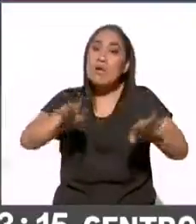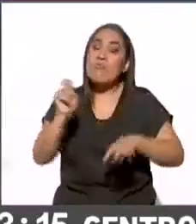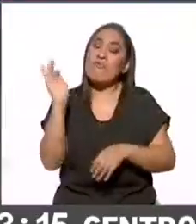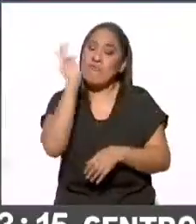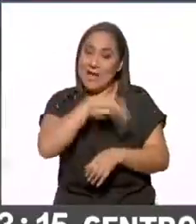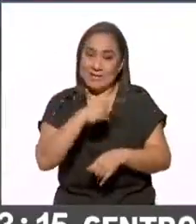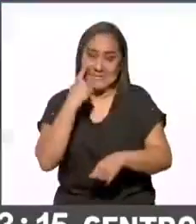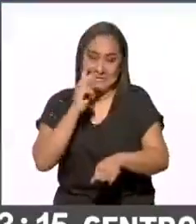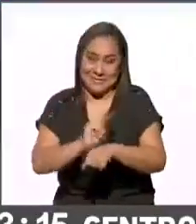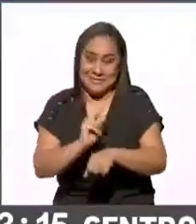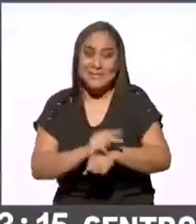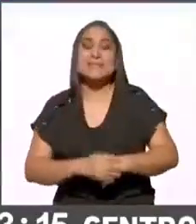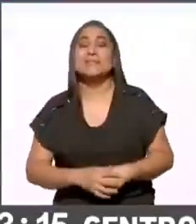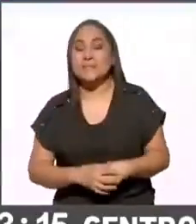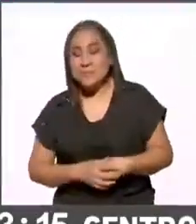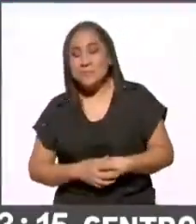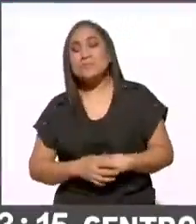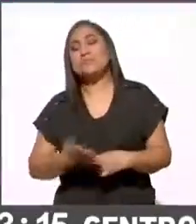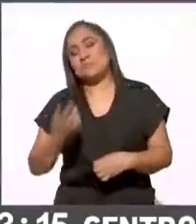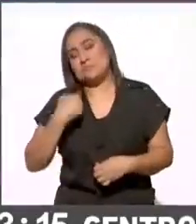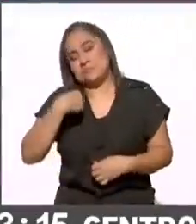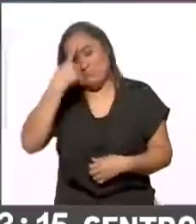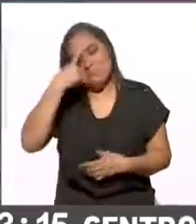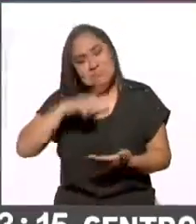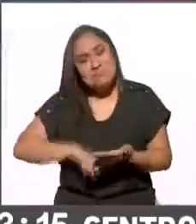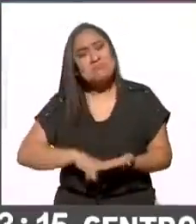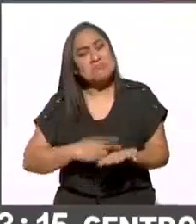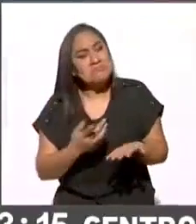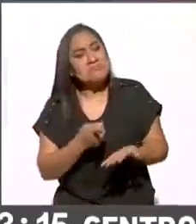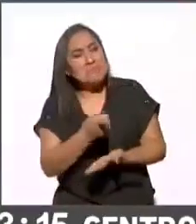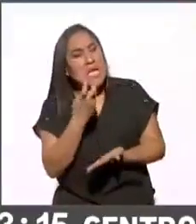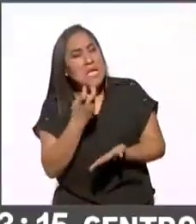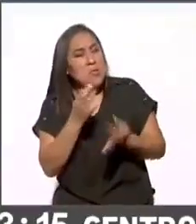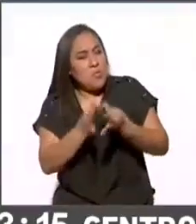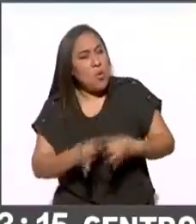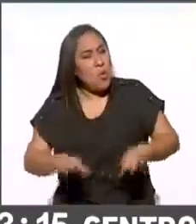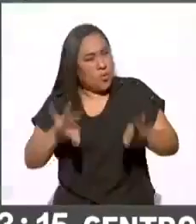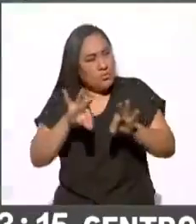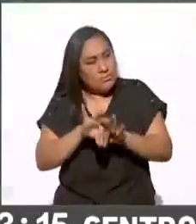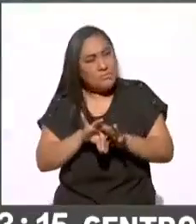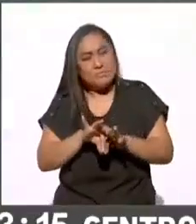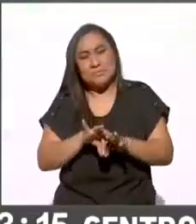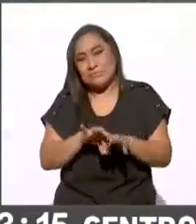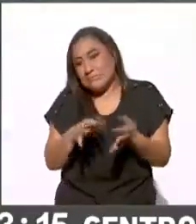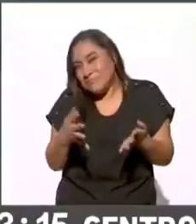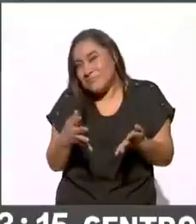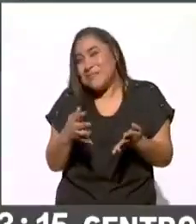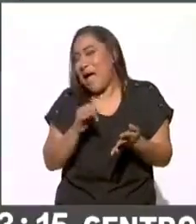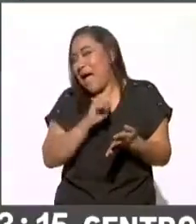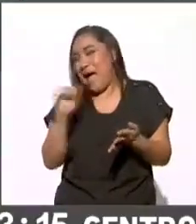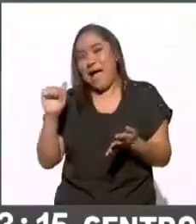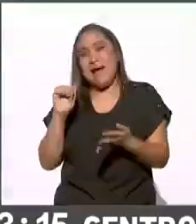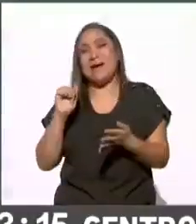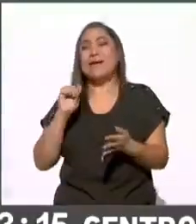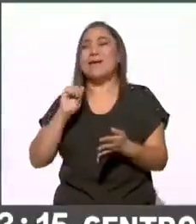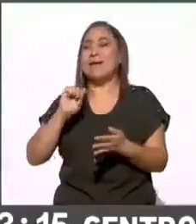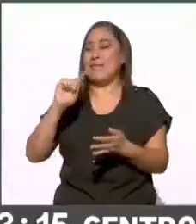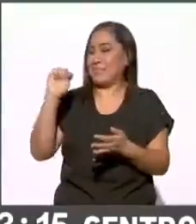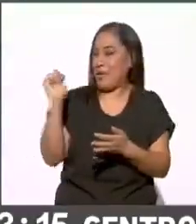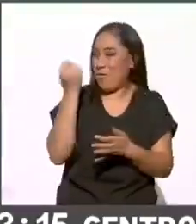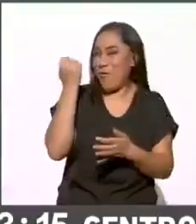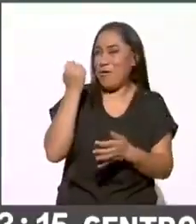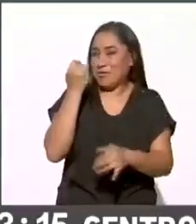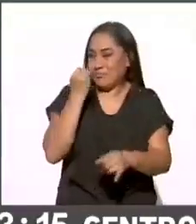falsos, ¿no? Yo creo que es muy importante esto que dices finalmente, esto que vemos en el mundo de lo digital es un poco una